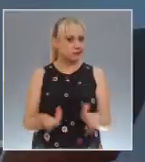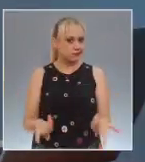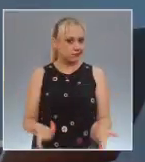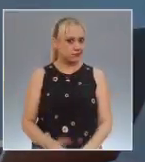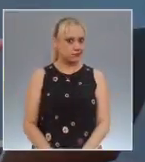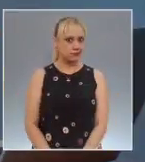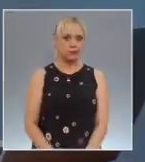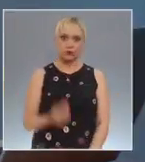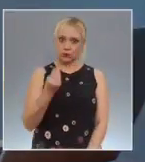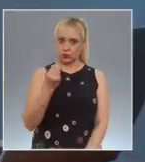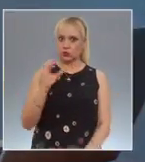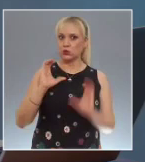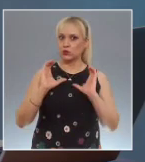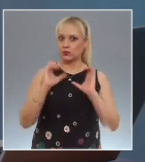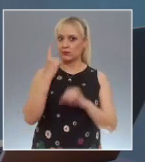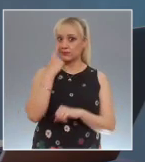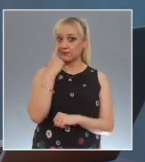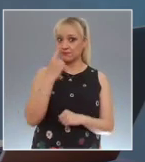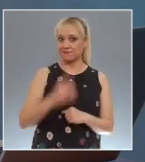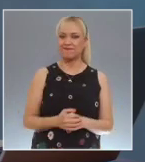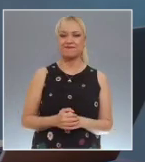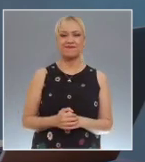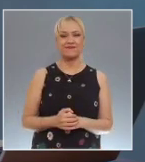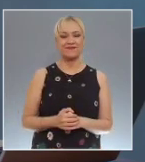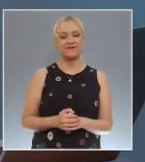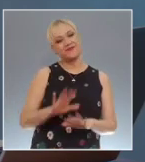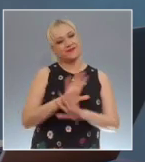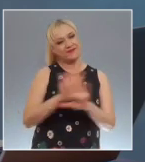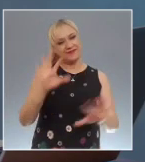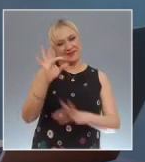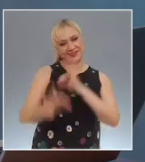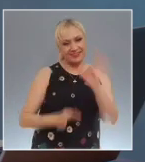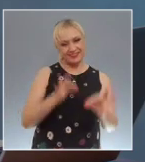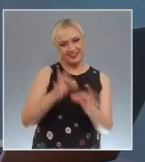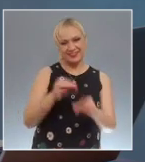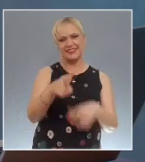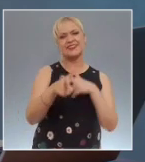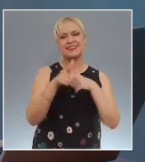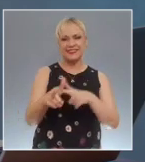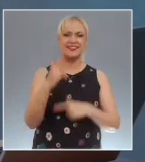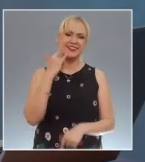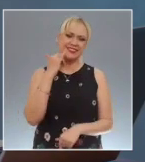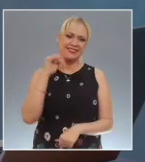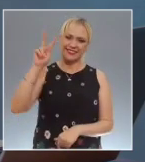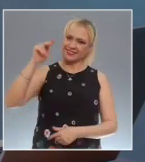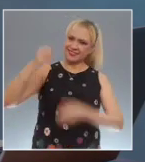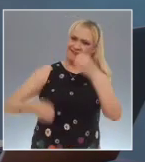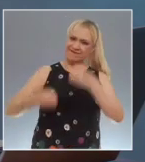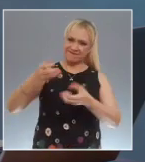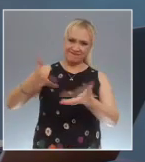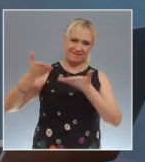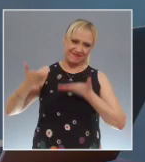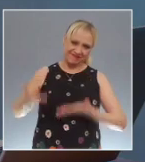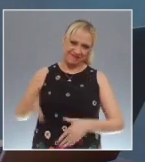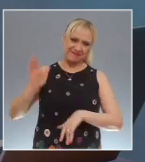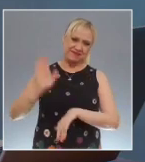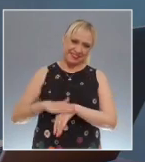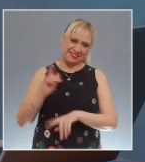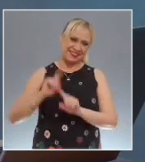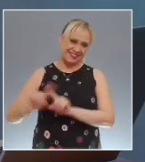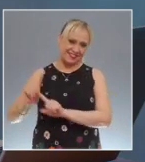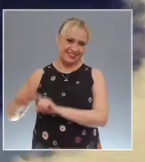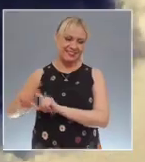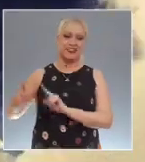Y ya nos vamos por invitarlo a mantenerse en la señal del canal de televisión del Poder Judicial de la Federación y en unos minutos más